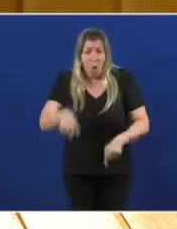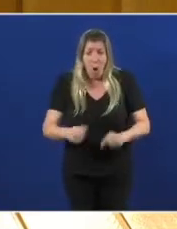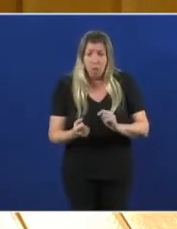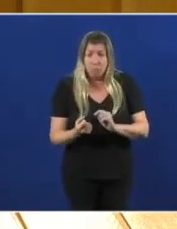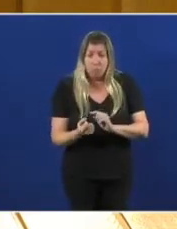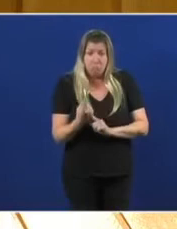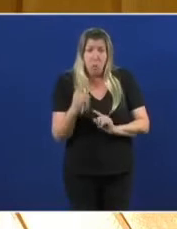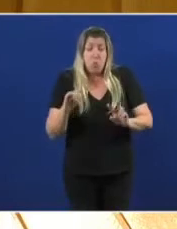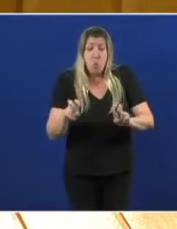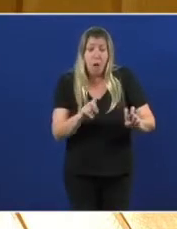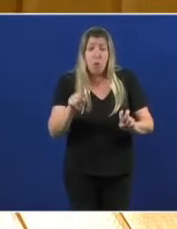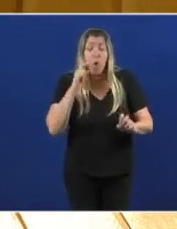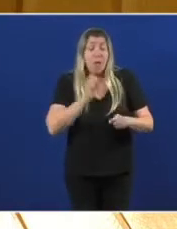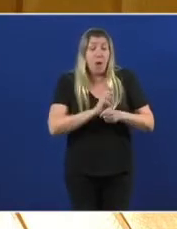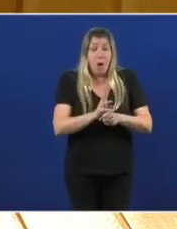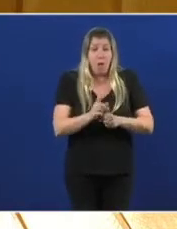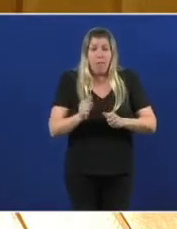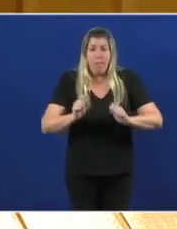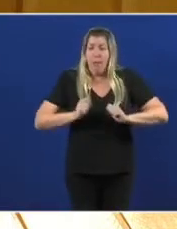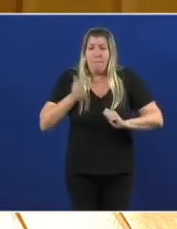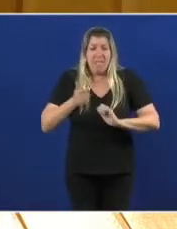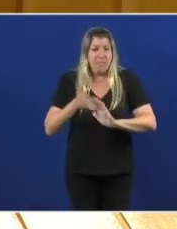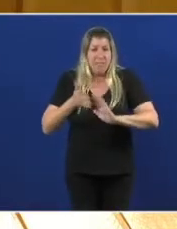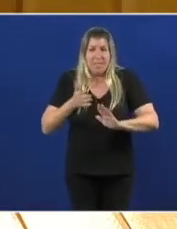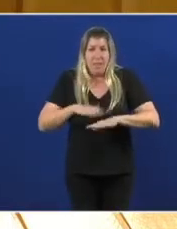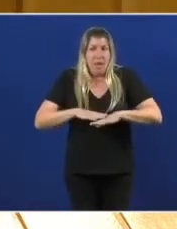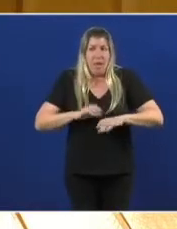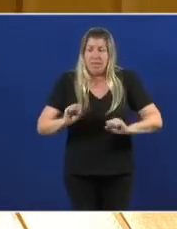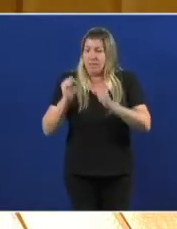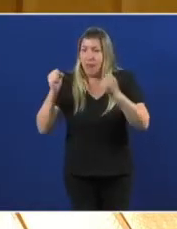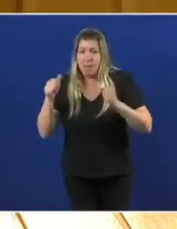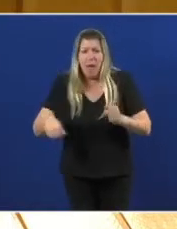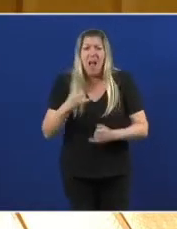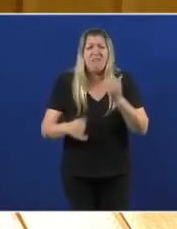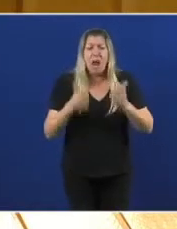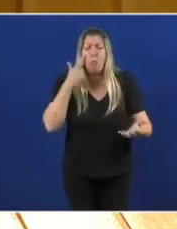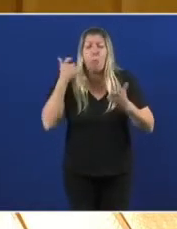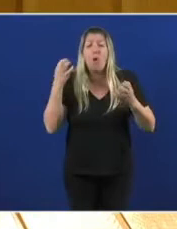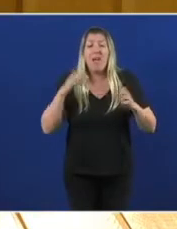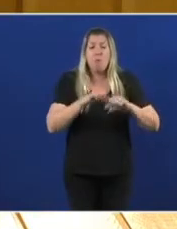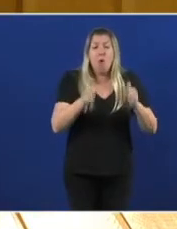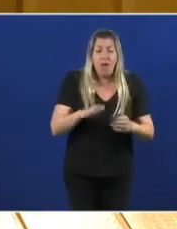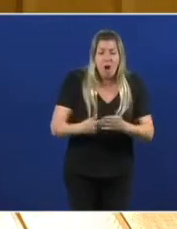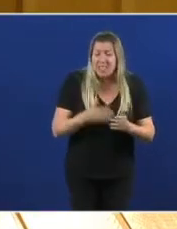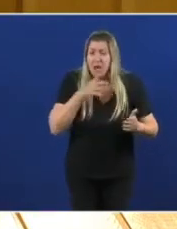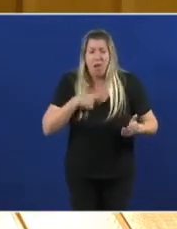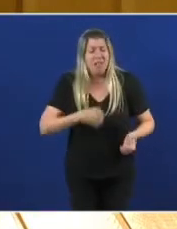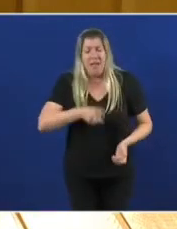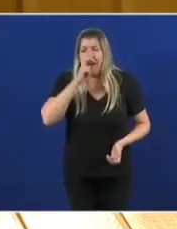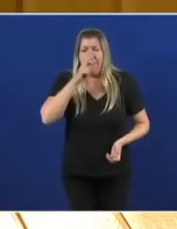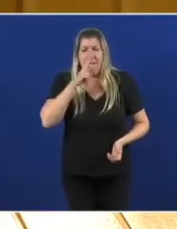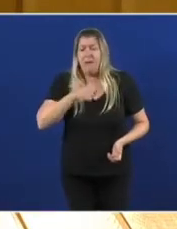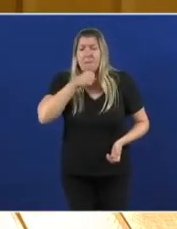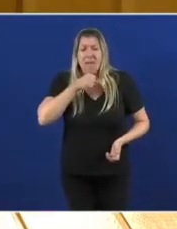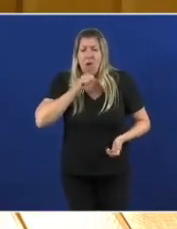que é evidente que a pandemia acelerou e que deixou en evidencia un modelo esgotado que nos obriga a construir